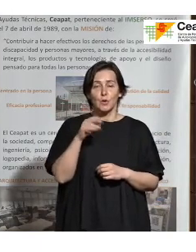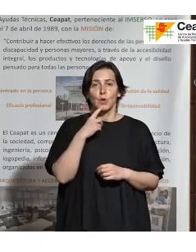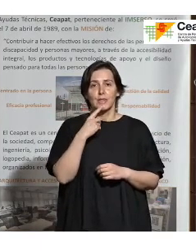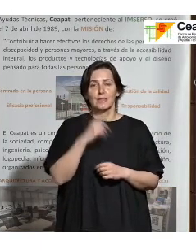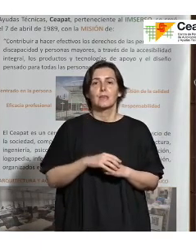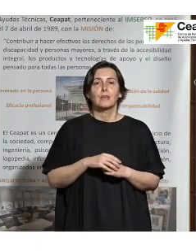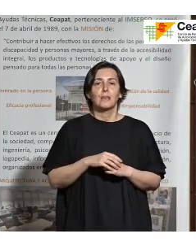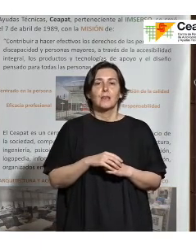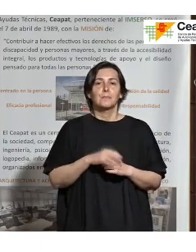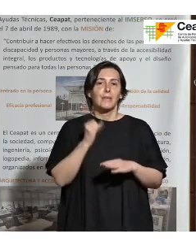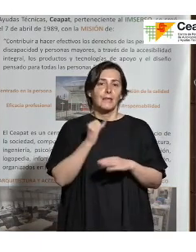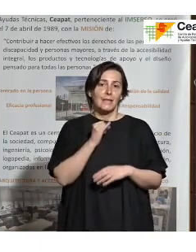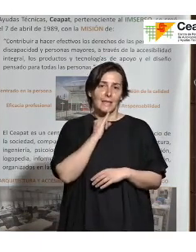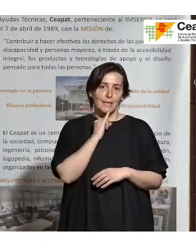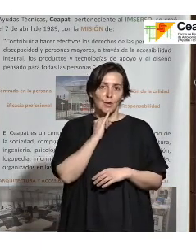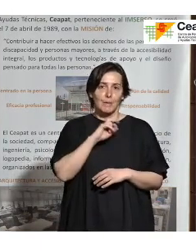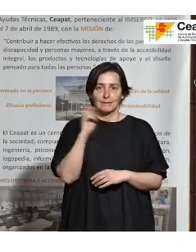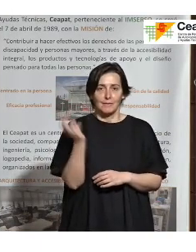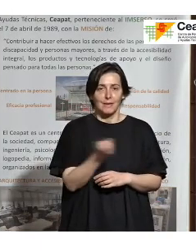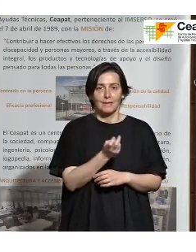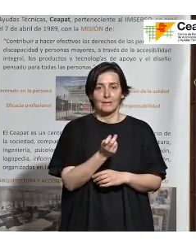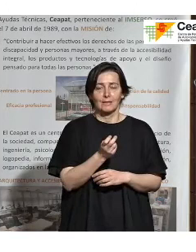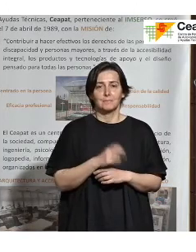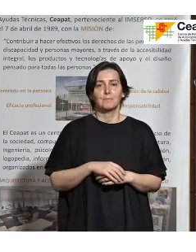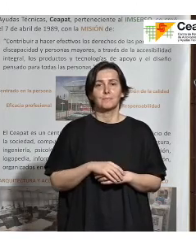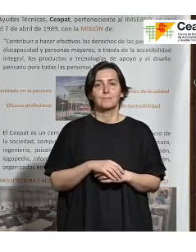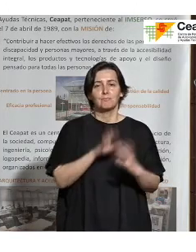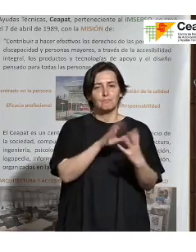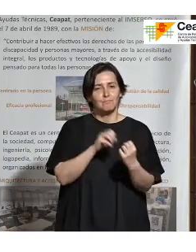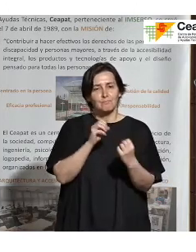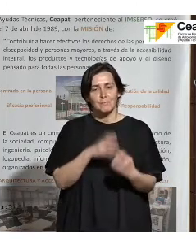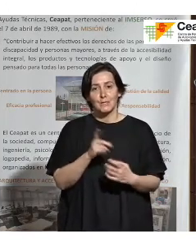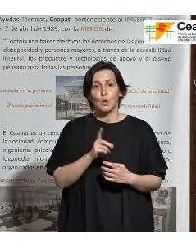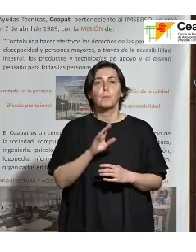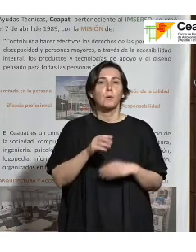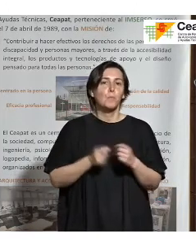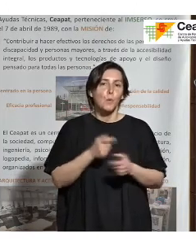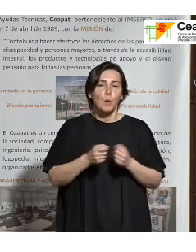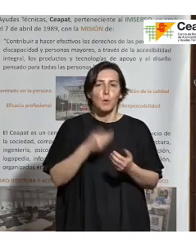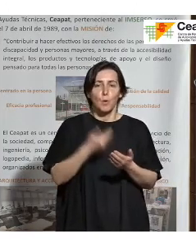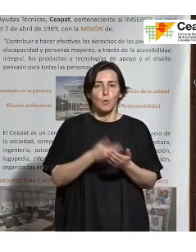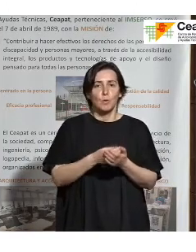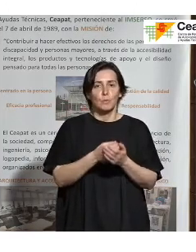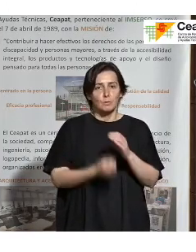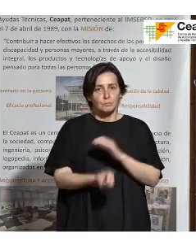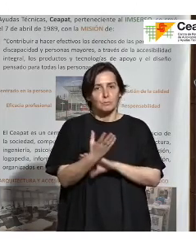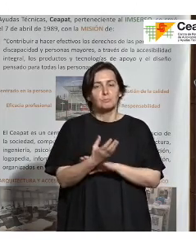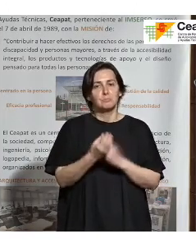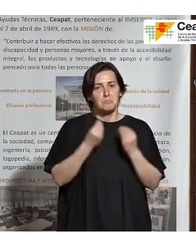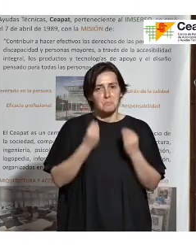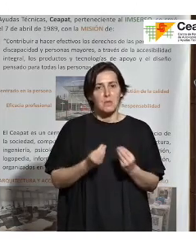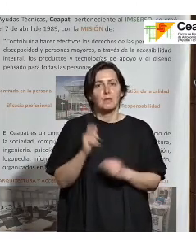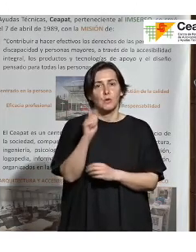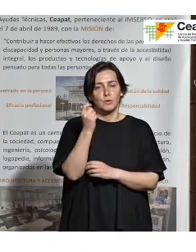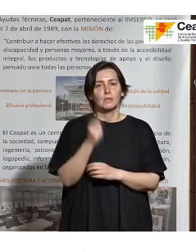hablábamos diferentes idiomas y poco a poco hemos ido construyendo un documento que creo que bueno, ha quedado bastante bien, siempre con un